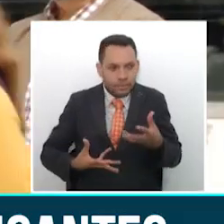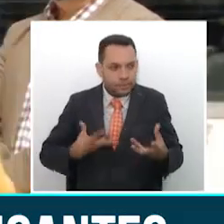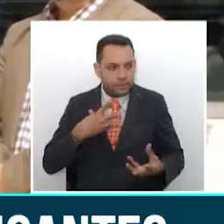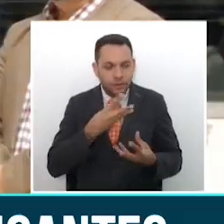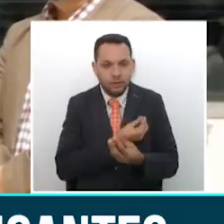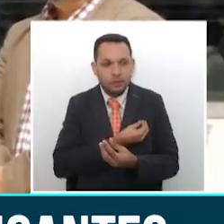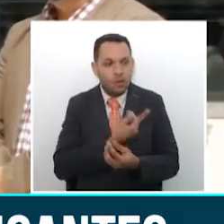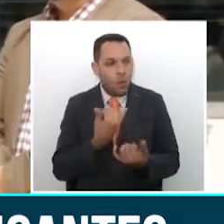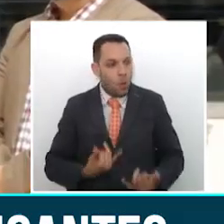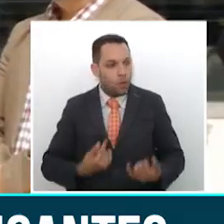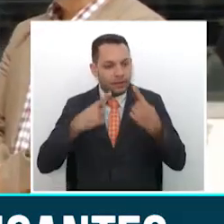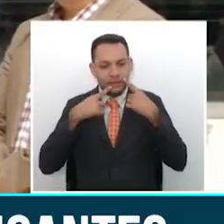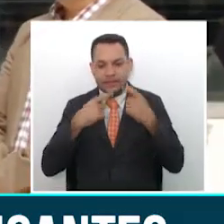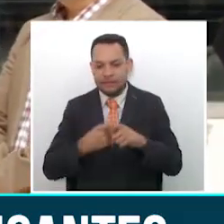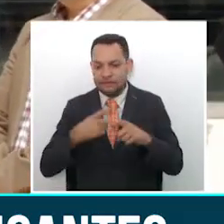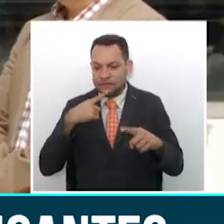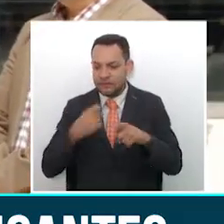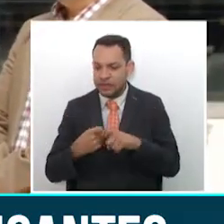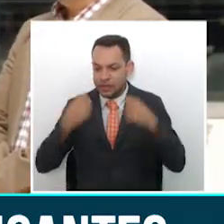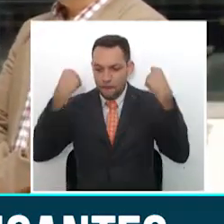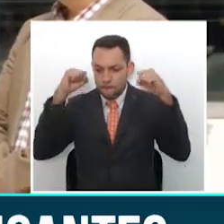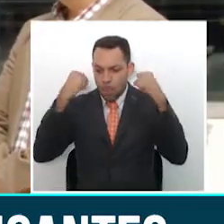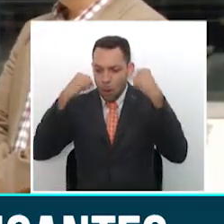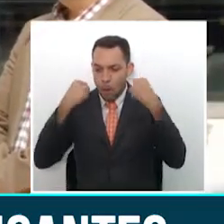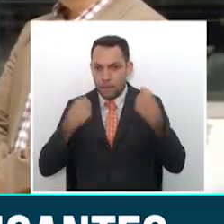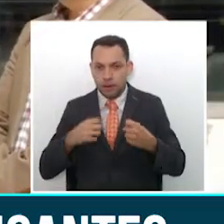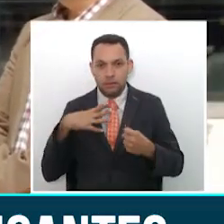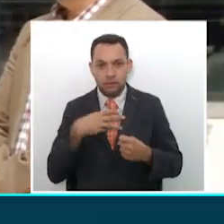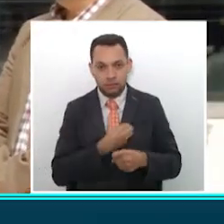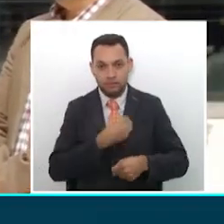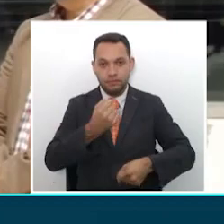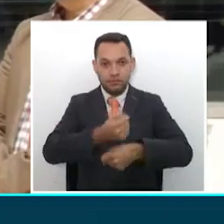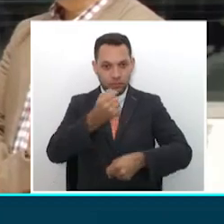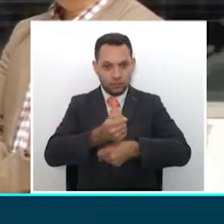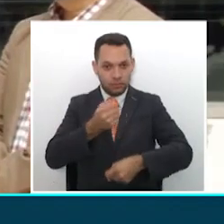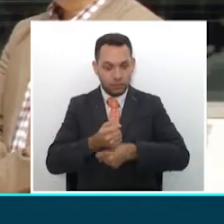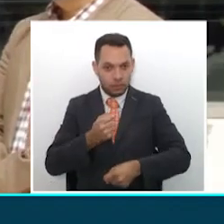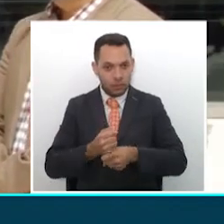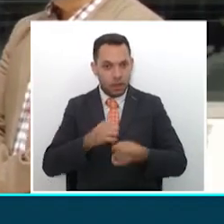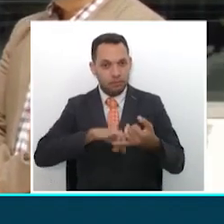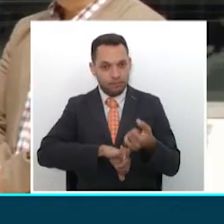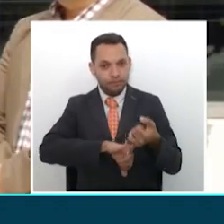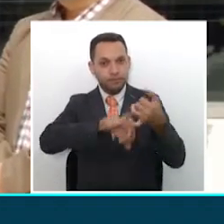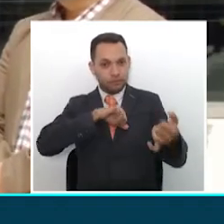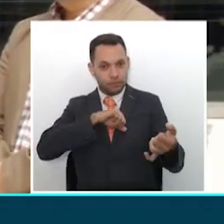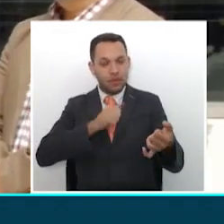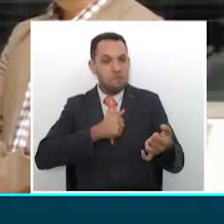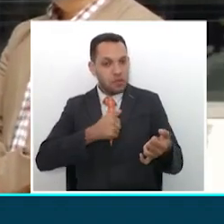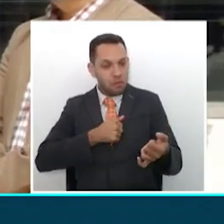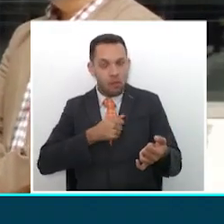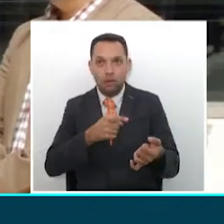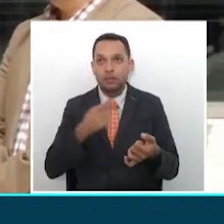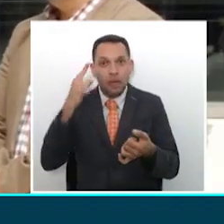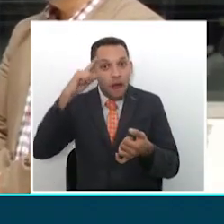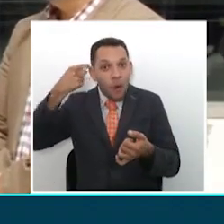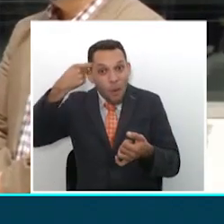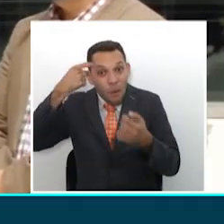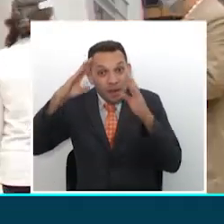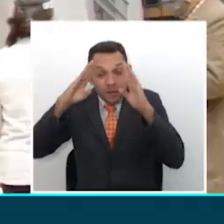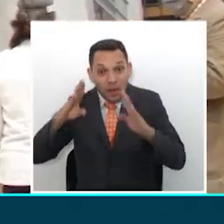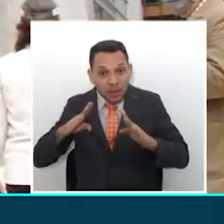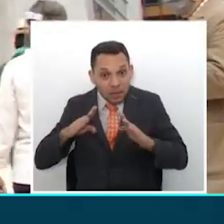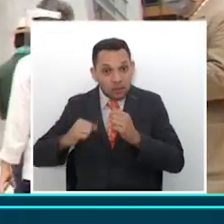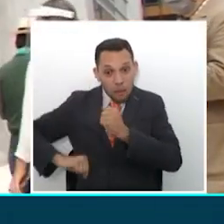situación muy compleja, porque si bien es cierto que somos trabajadores independientes, el gobierno nacional no ha puesto los ojos sobre nuestra